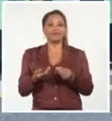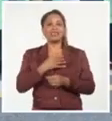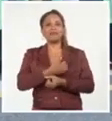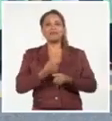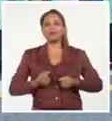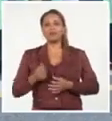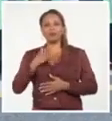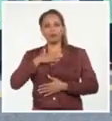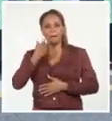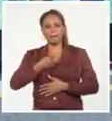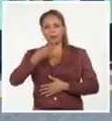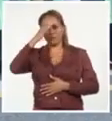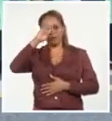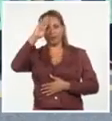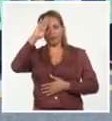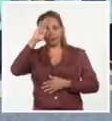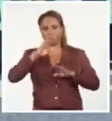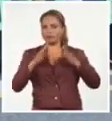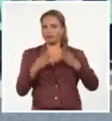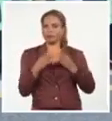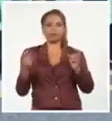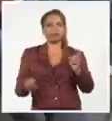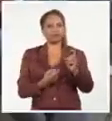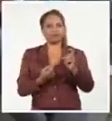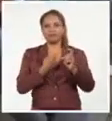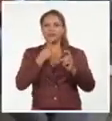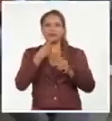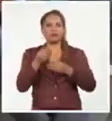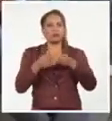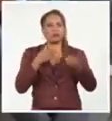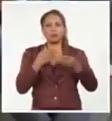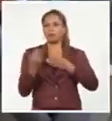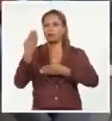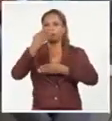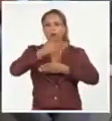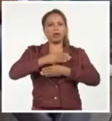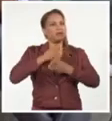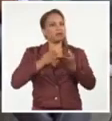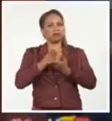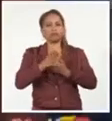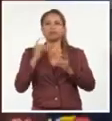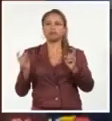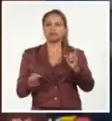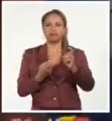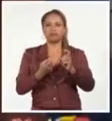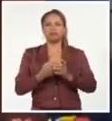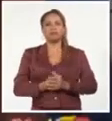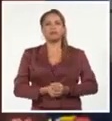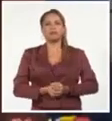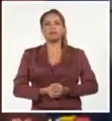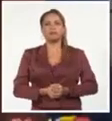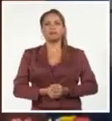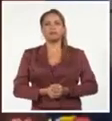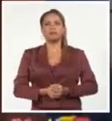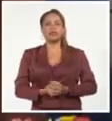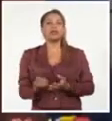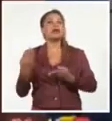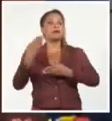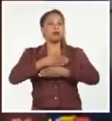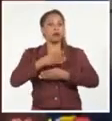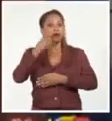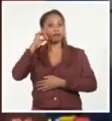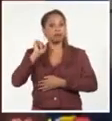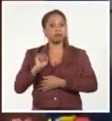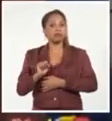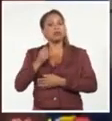articulando todas las instituciones médicas, científicas y otros sectores vitales? El bloqueo existe